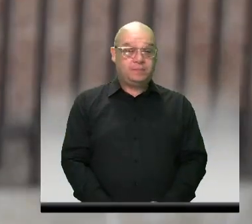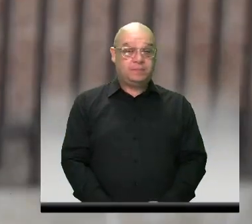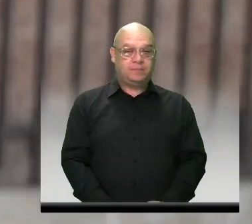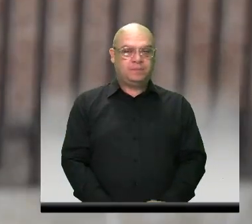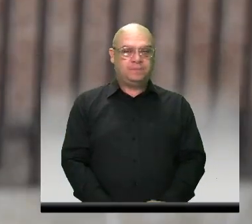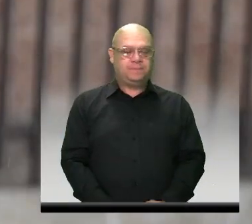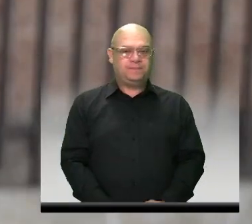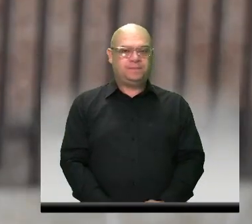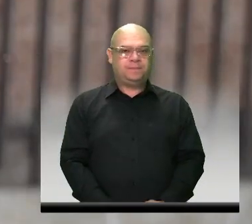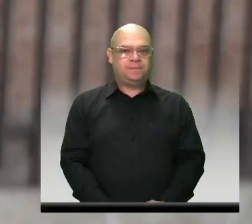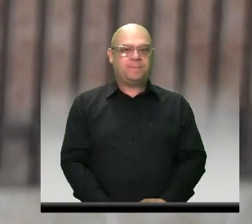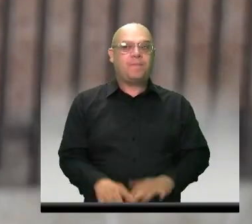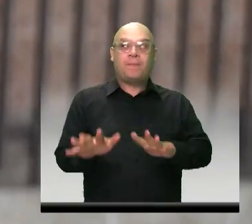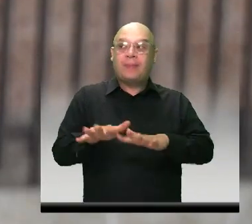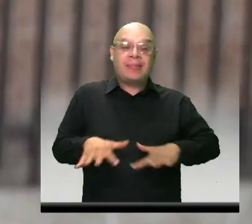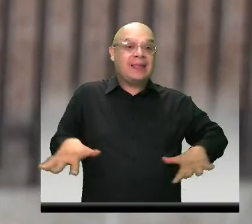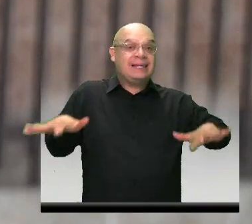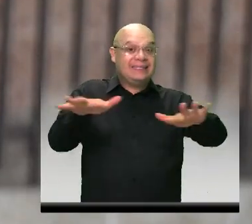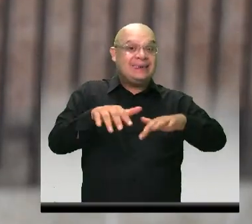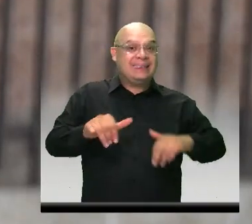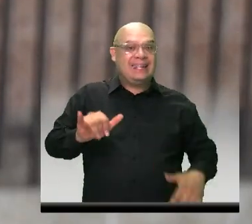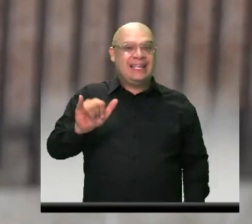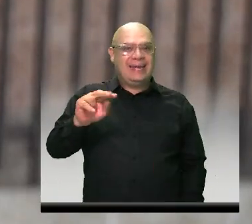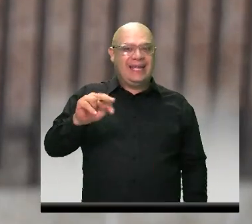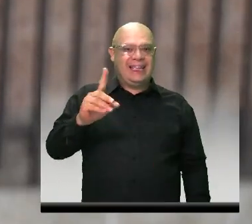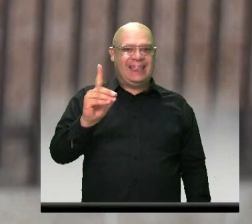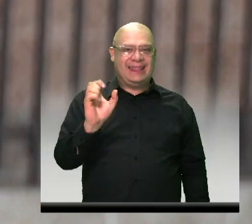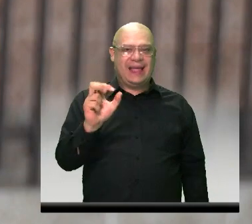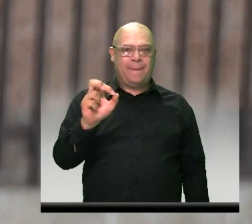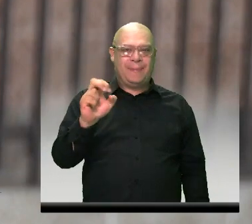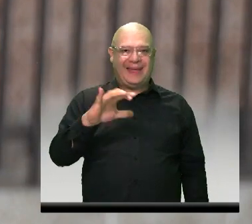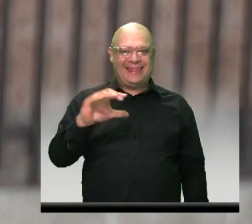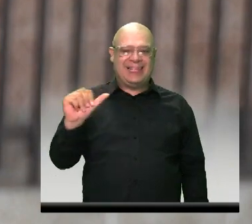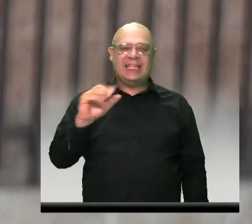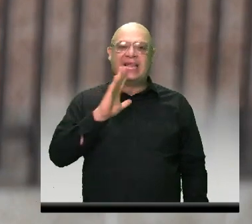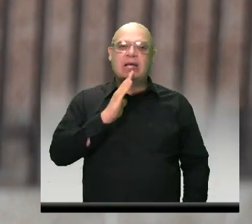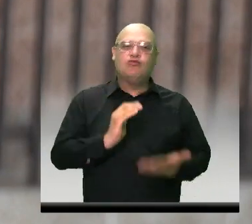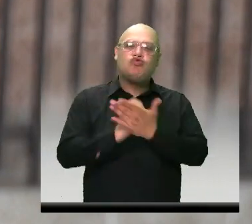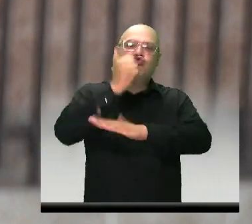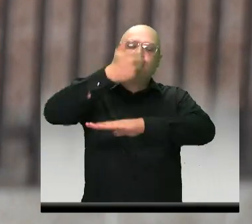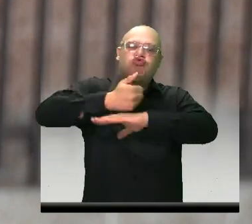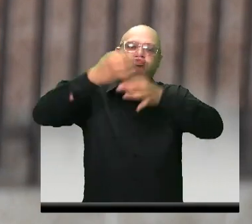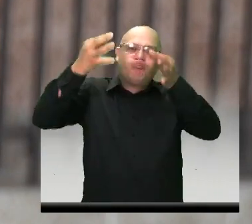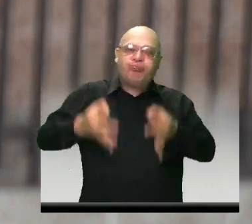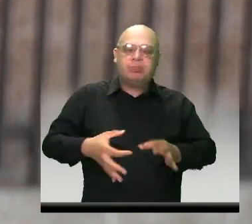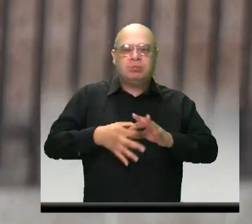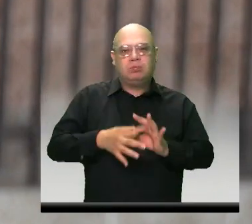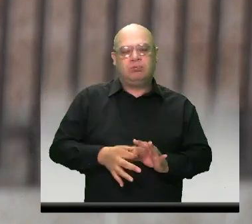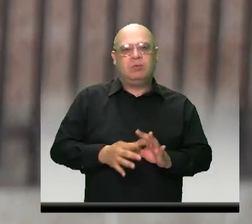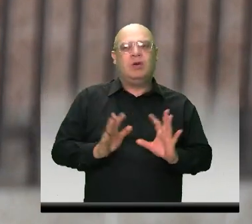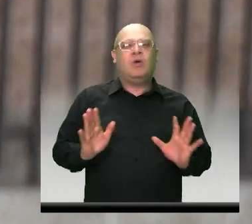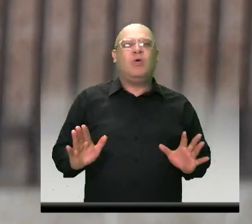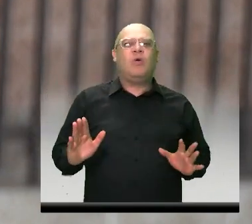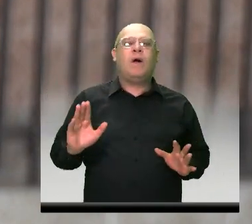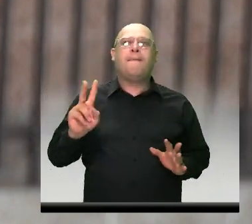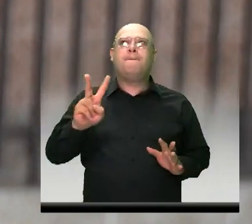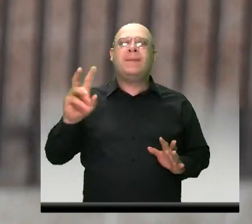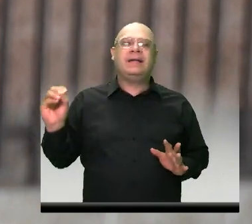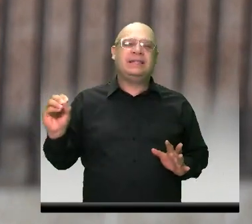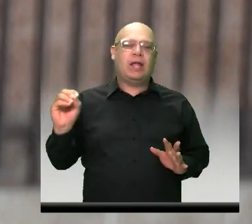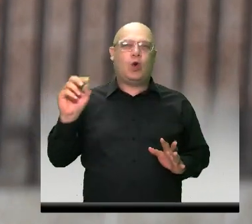Nuestro barrio La Independencia fue fundado por el Instituto de Crédito Territorial el 20 de julio de